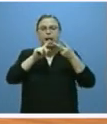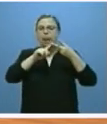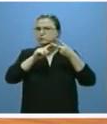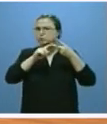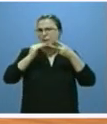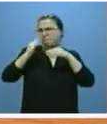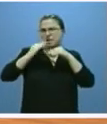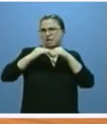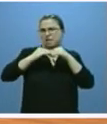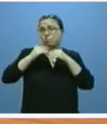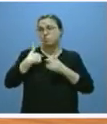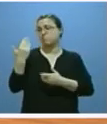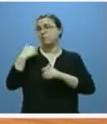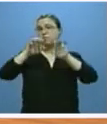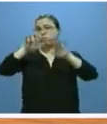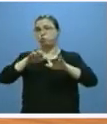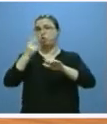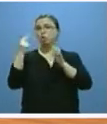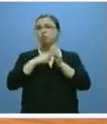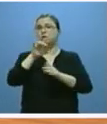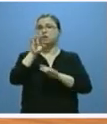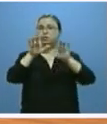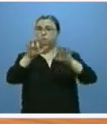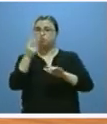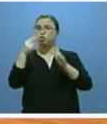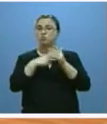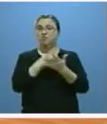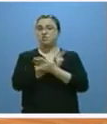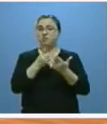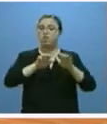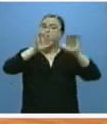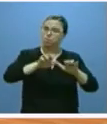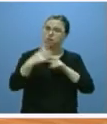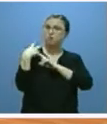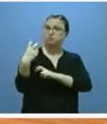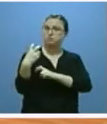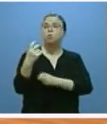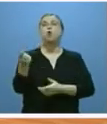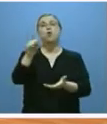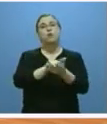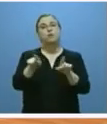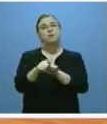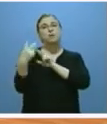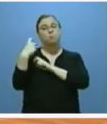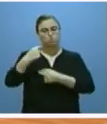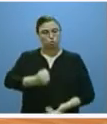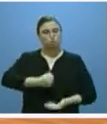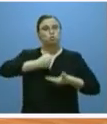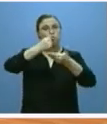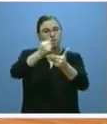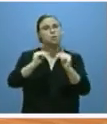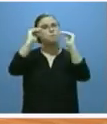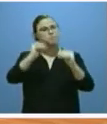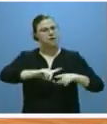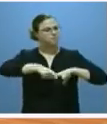las reducciones aprobadas en 2015 y 2016. Ha reducido nuevamente la carga impositiva del impuesto de sucesiones para las